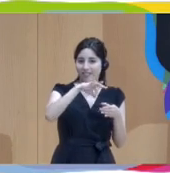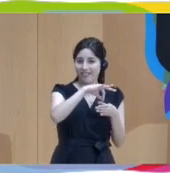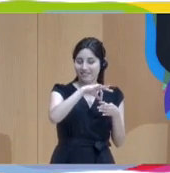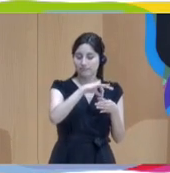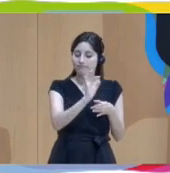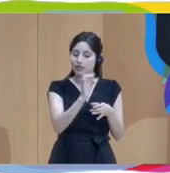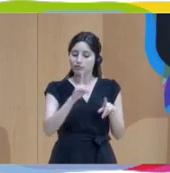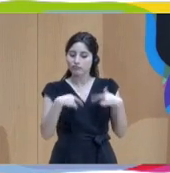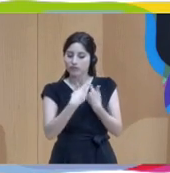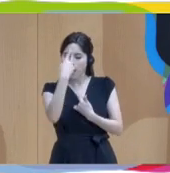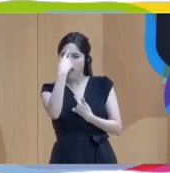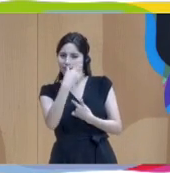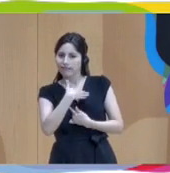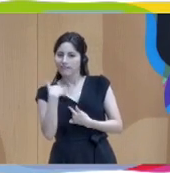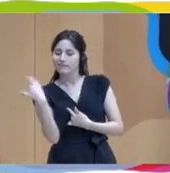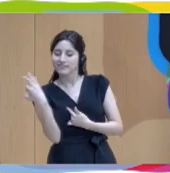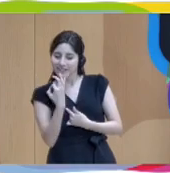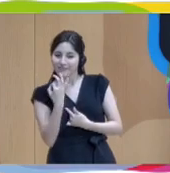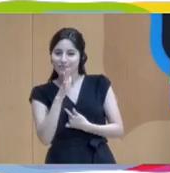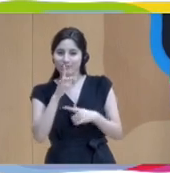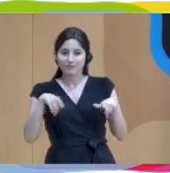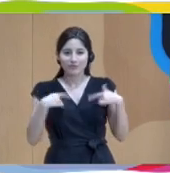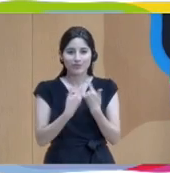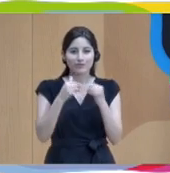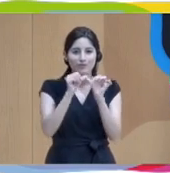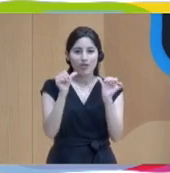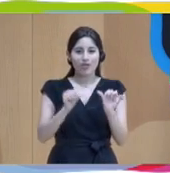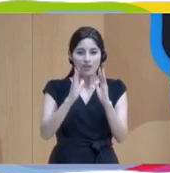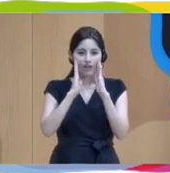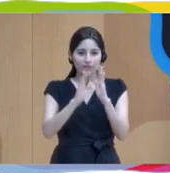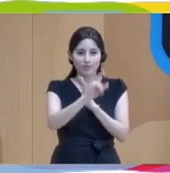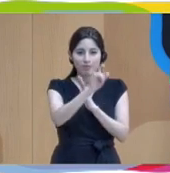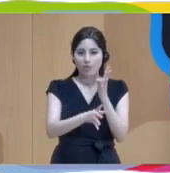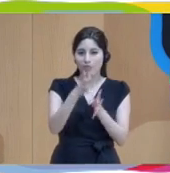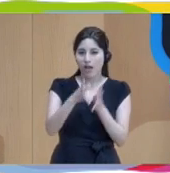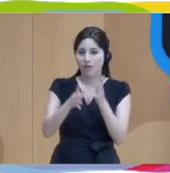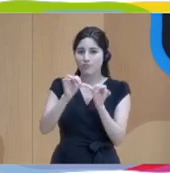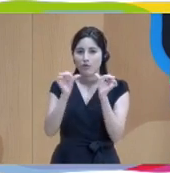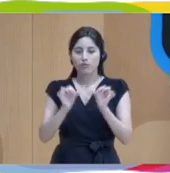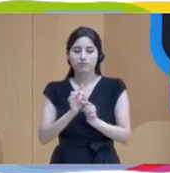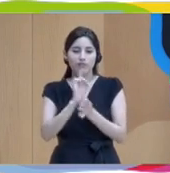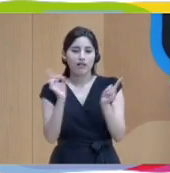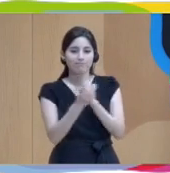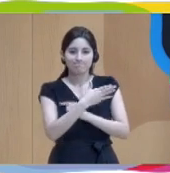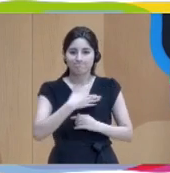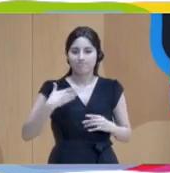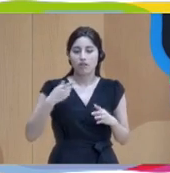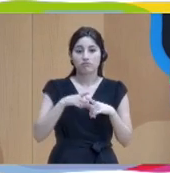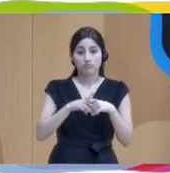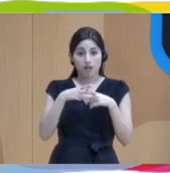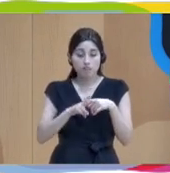queremos, queremos cambiar, queremos mejorar el modelo de atención a la ciudadanía, tenemos la herramienta, el enfoque